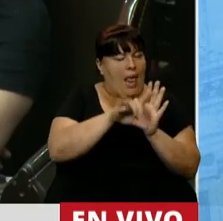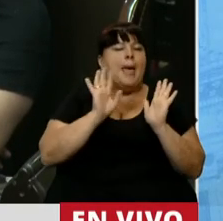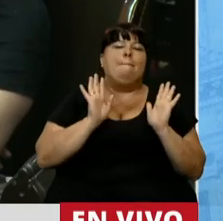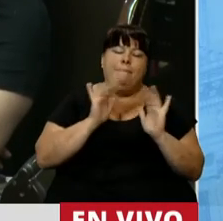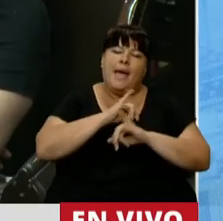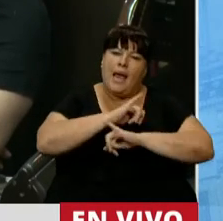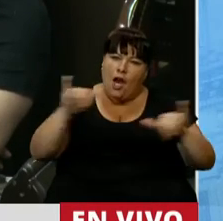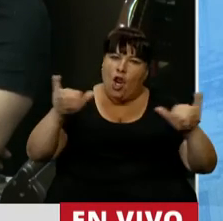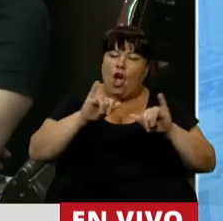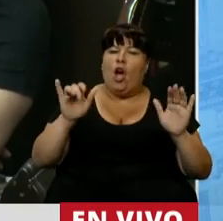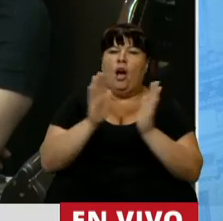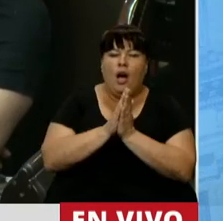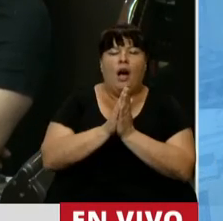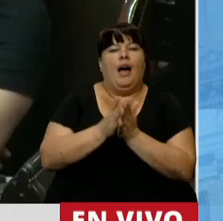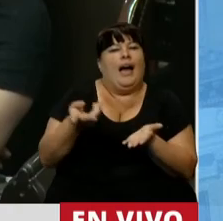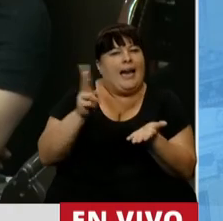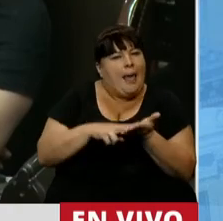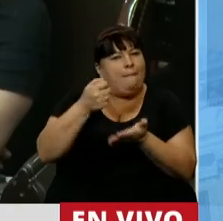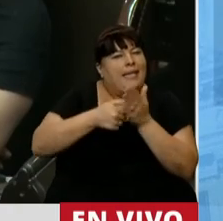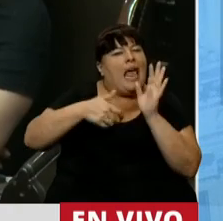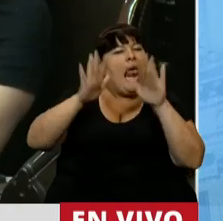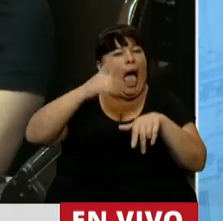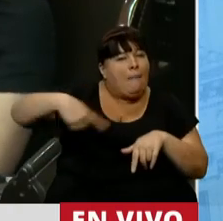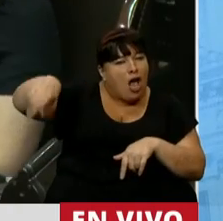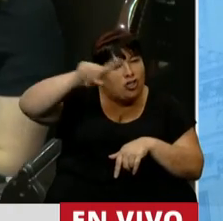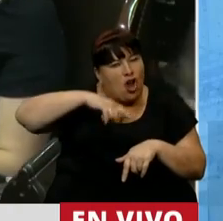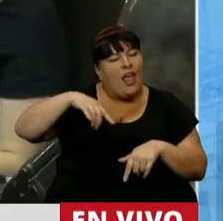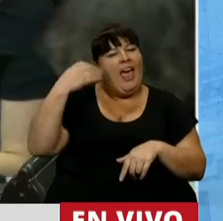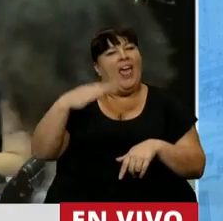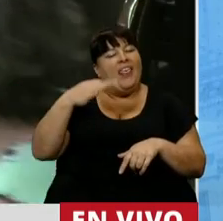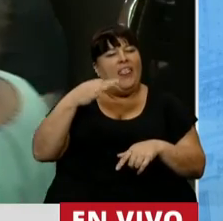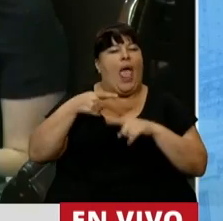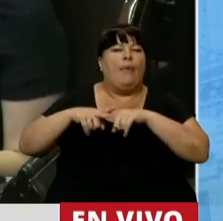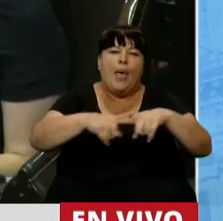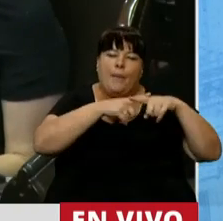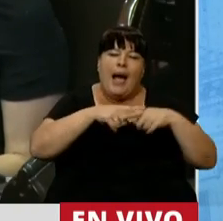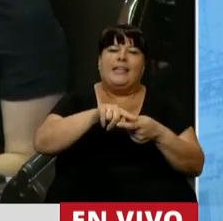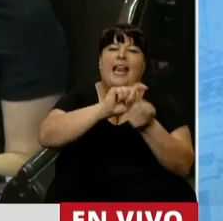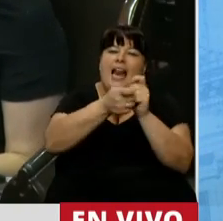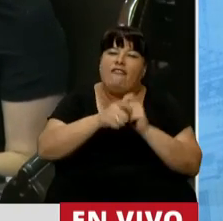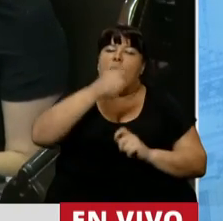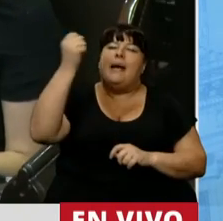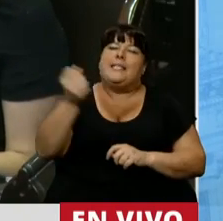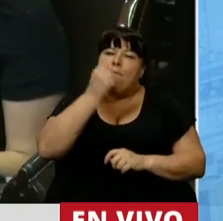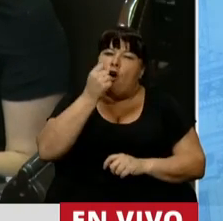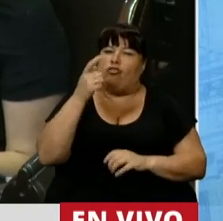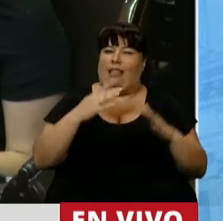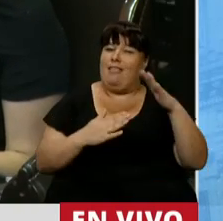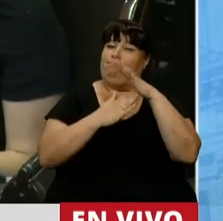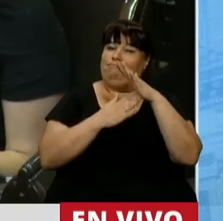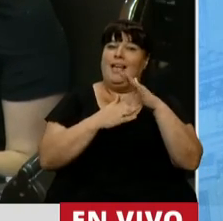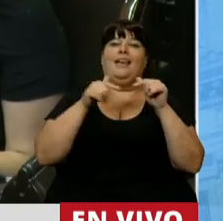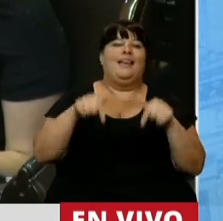llamamos, llamamos insistentemente a las mayorías a que pongamos a discutir las reformas estructurales necesarias